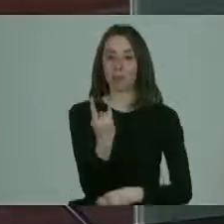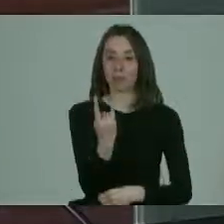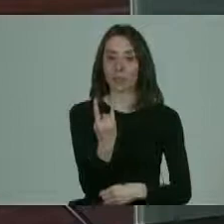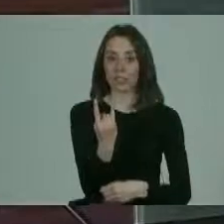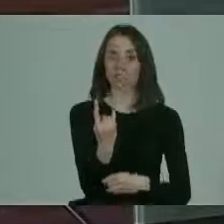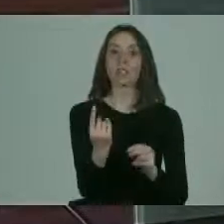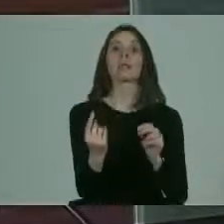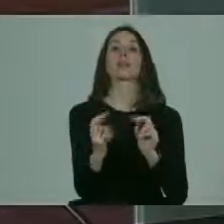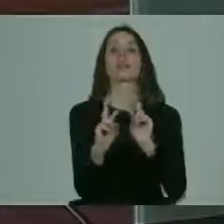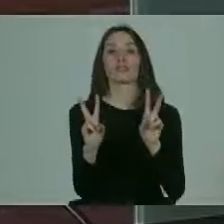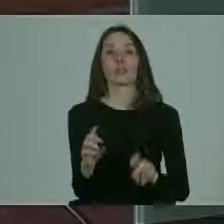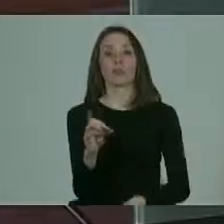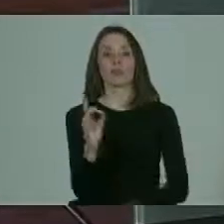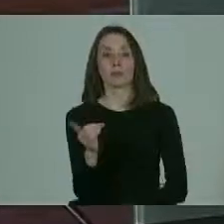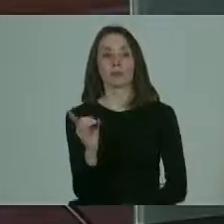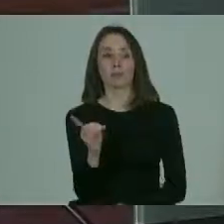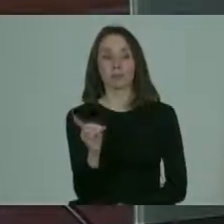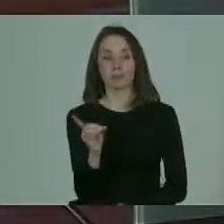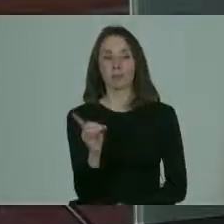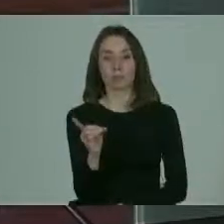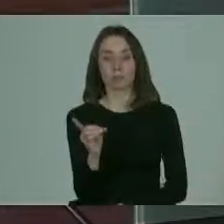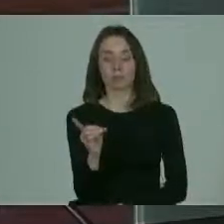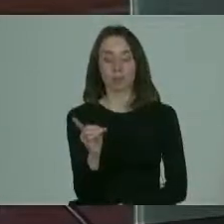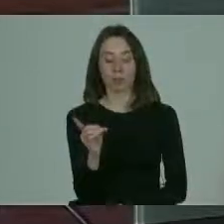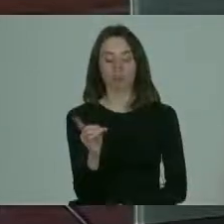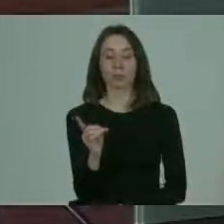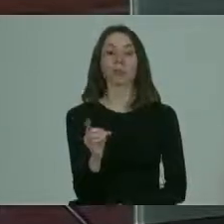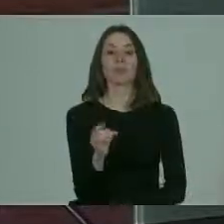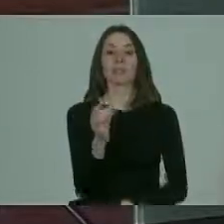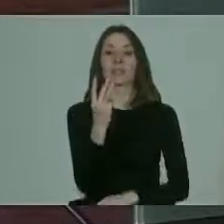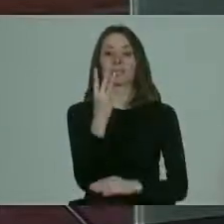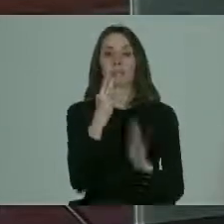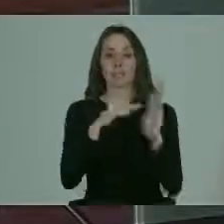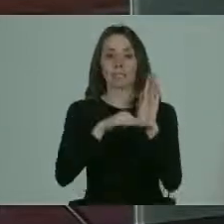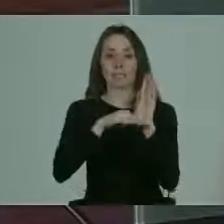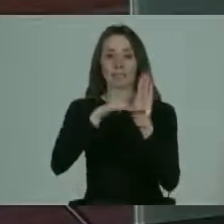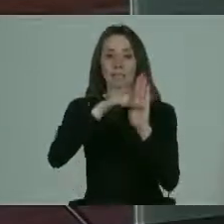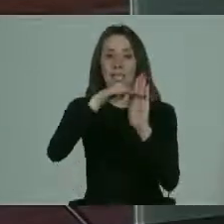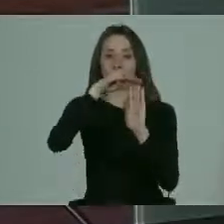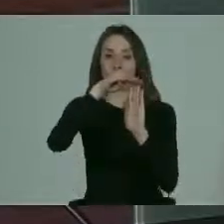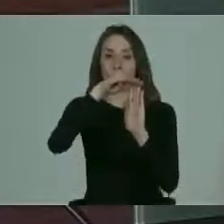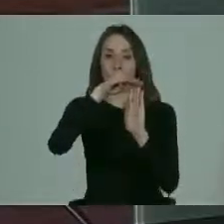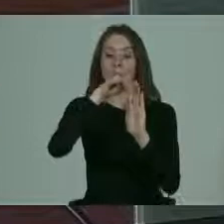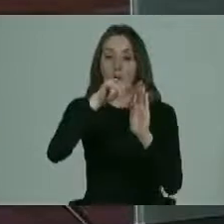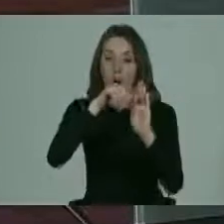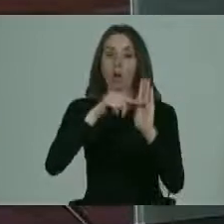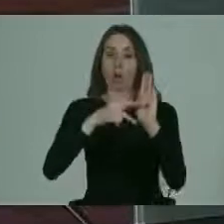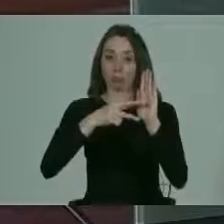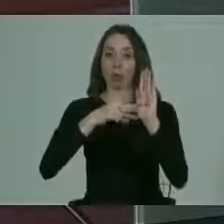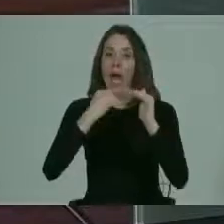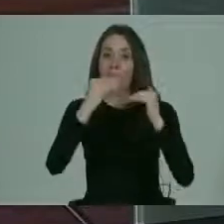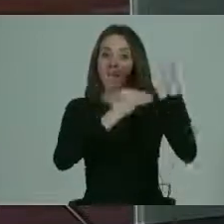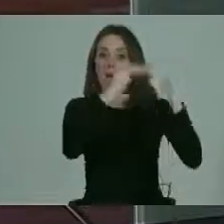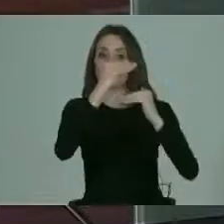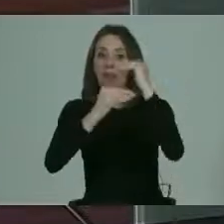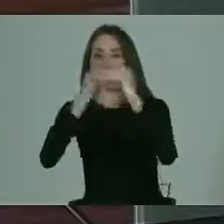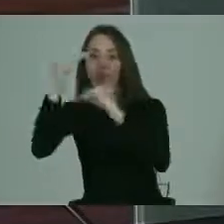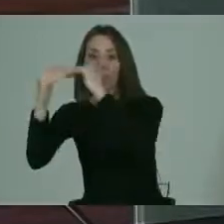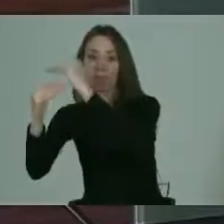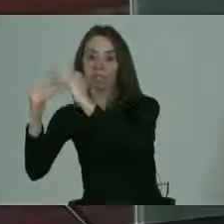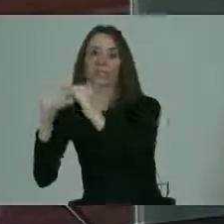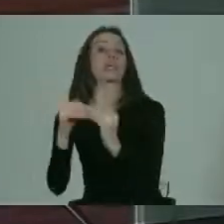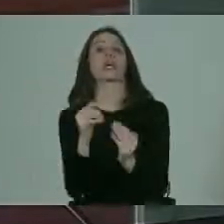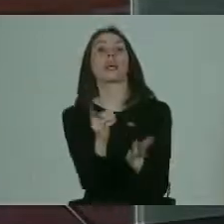del tema de la discapacidad en tres etapas que todas están en progreso una es lo que se